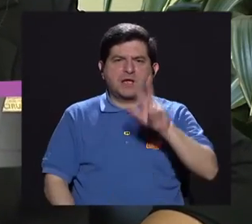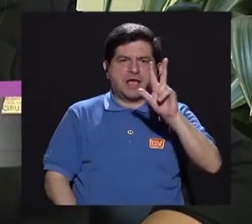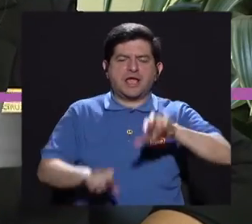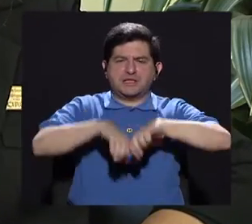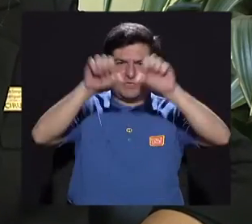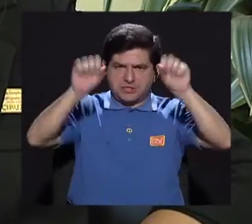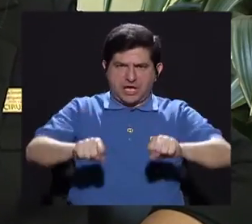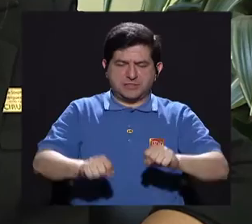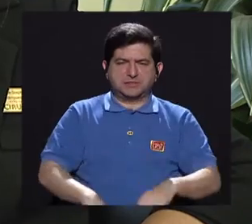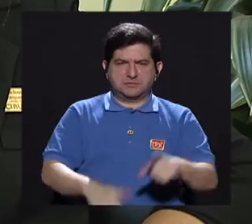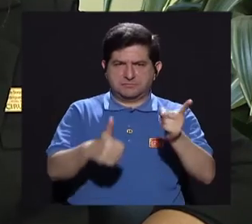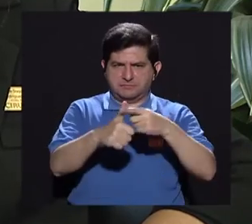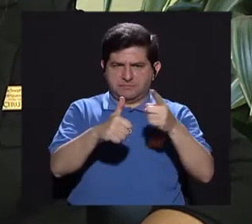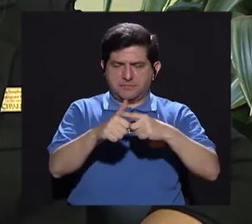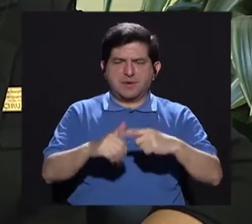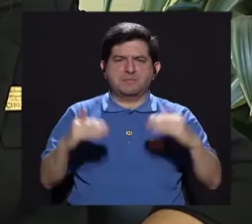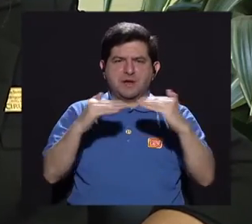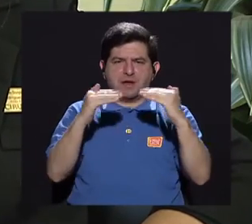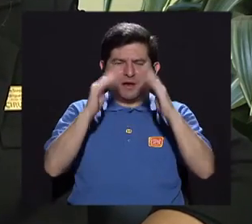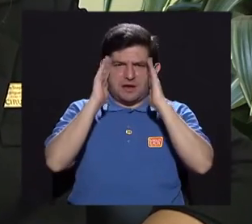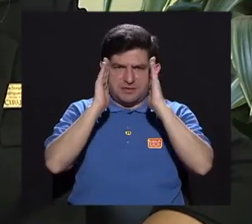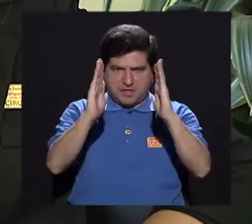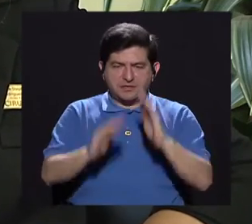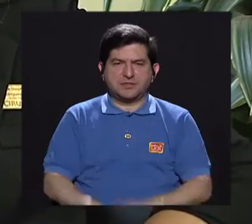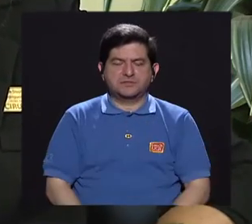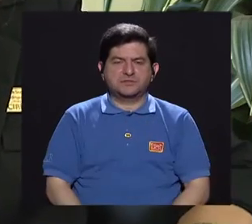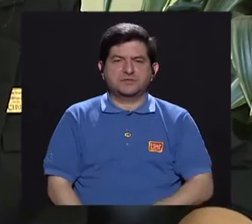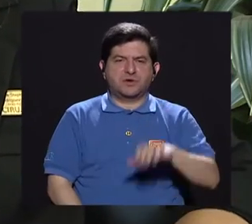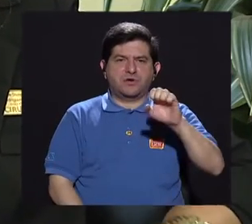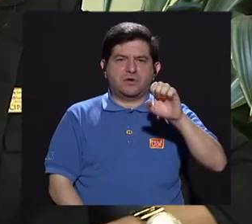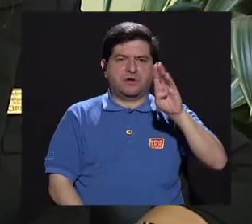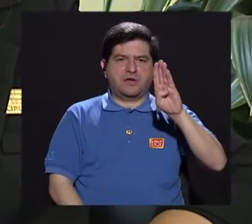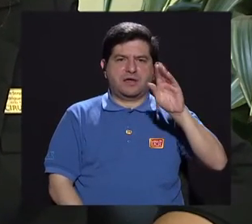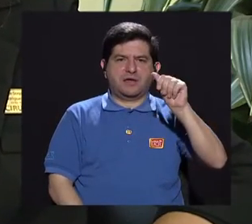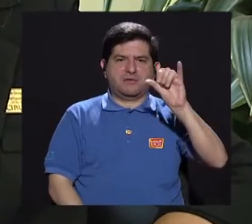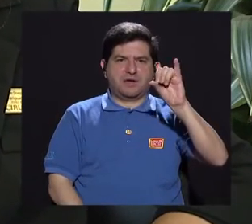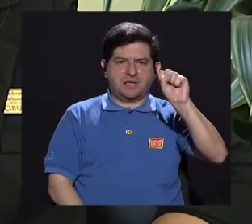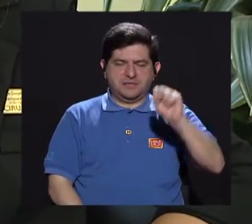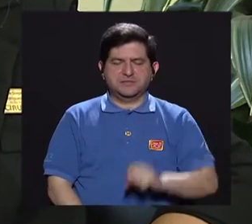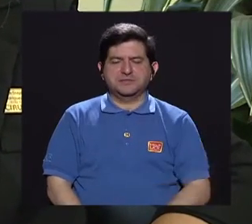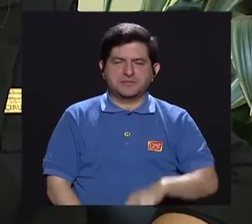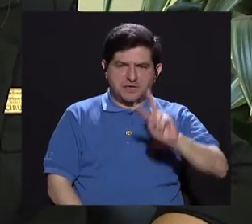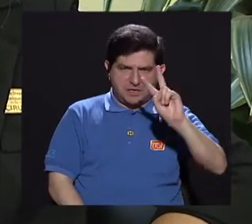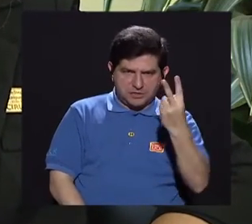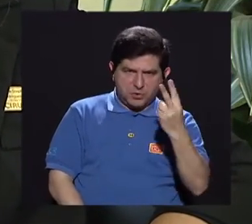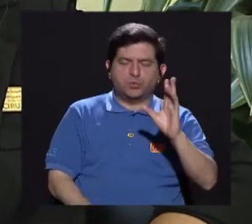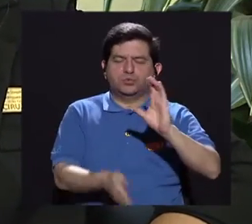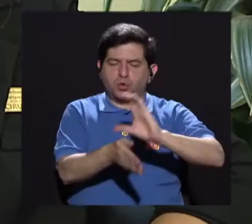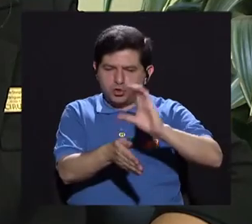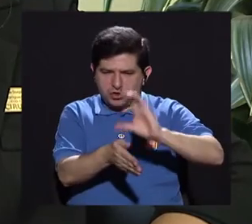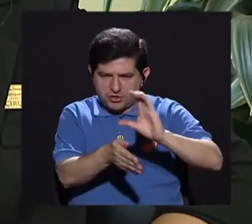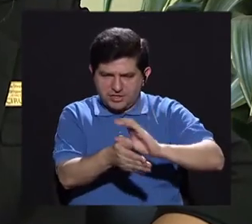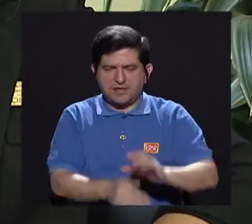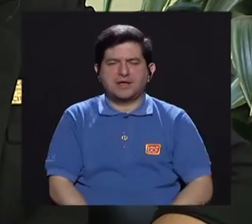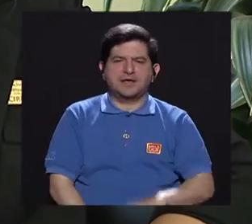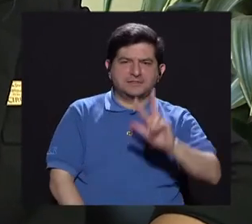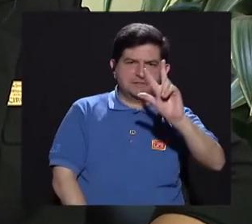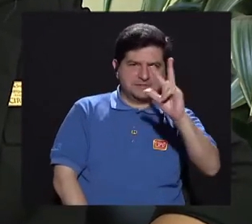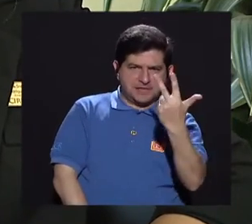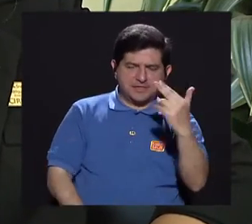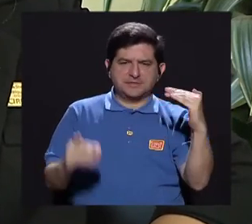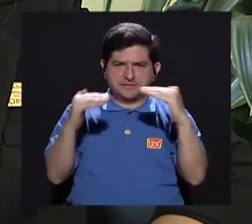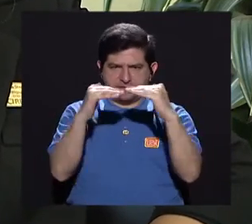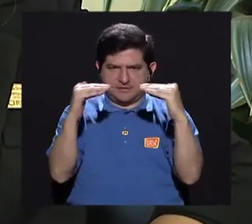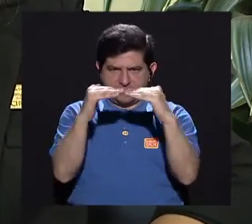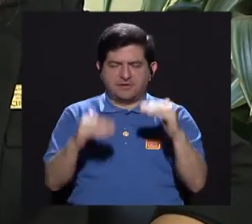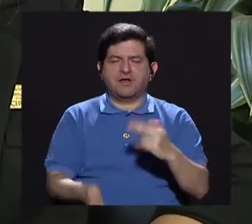en tres sistemas. El primer nivel de atención, que serían los EVAIS, el segundo nivel de atención, que serían las clínicas y ya lo que es